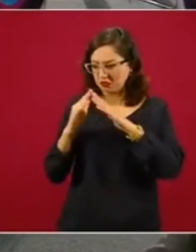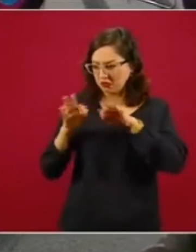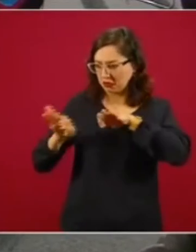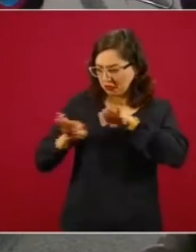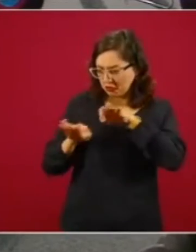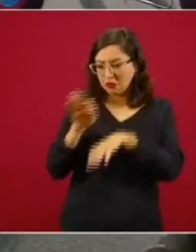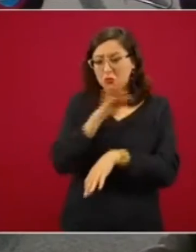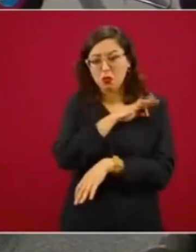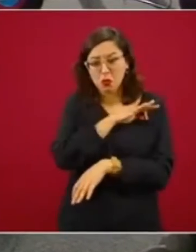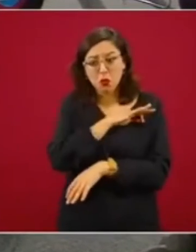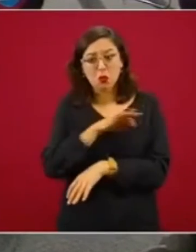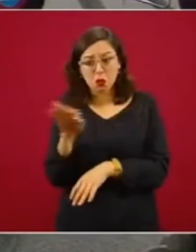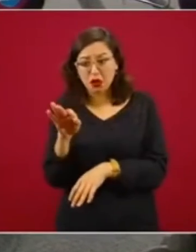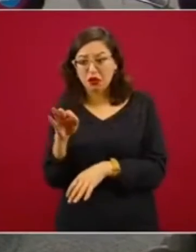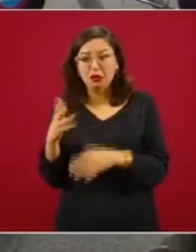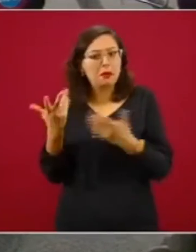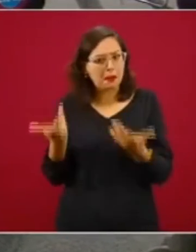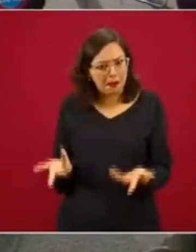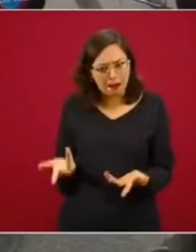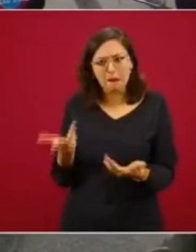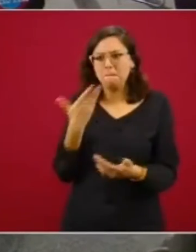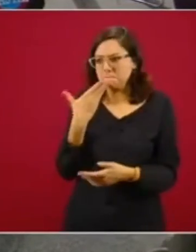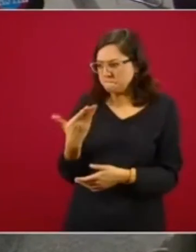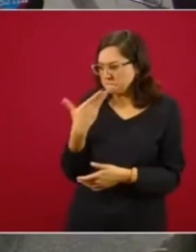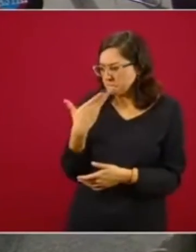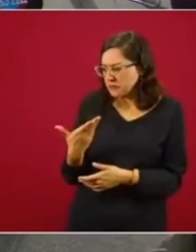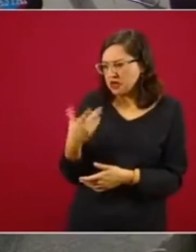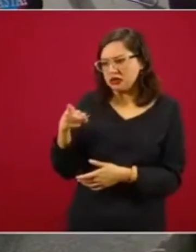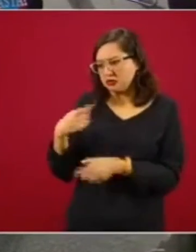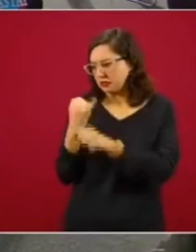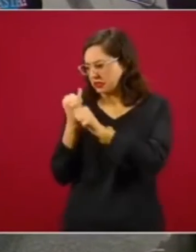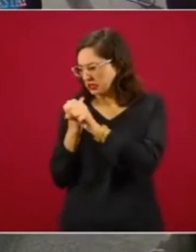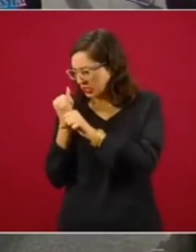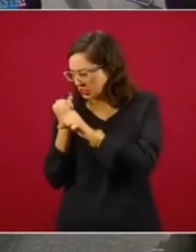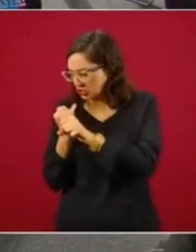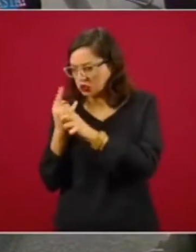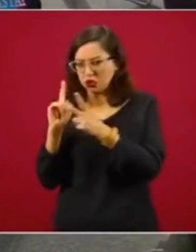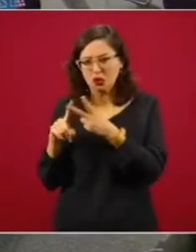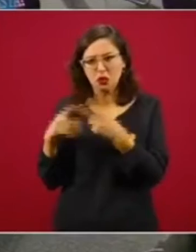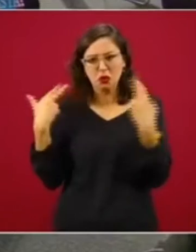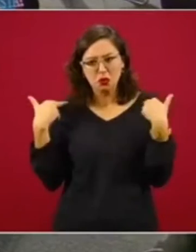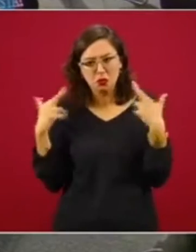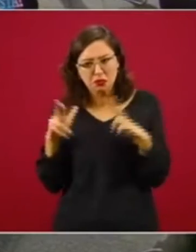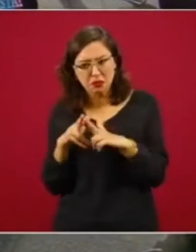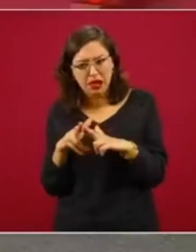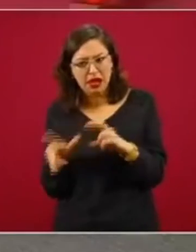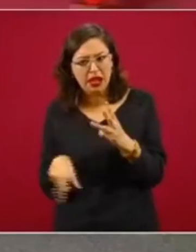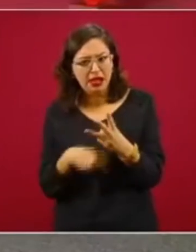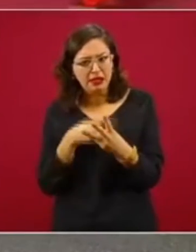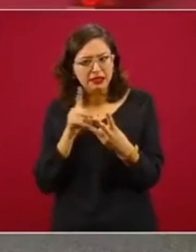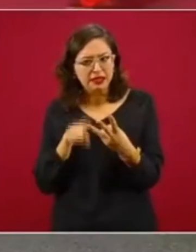casa, porque lo puede hacer, porque es un investigador, es un maestro